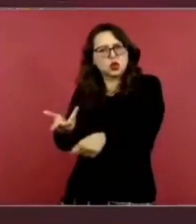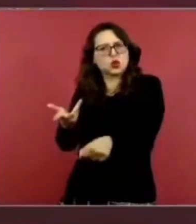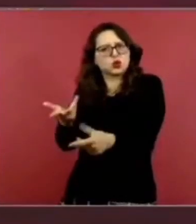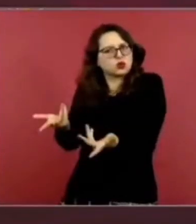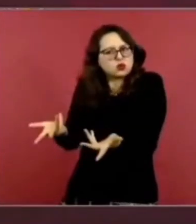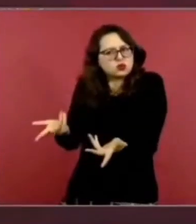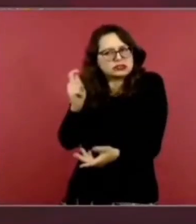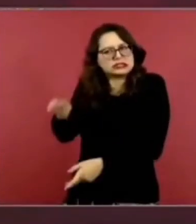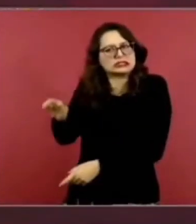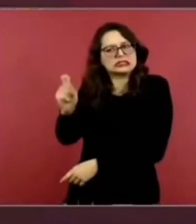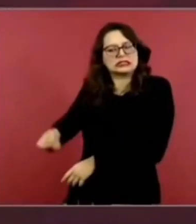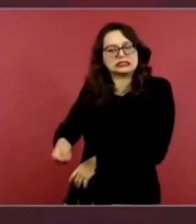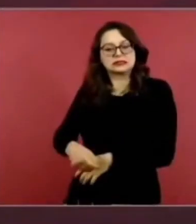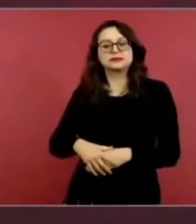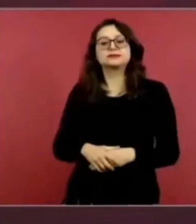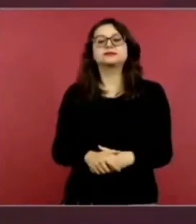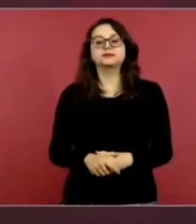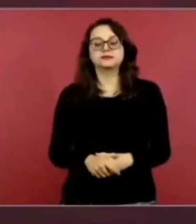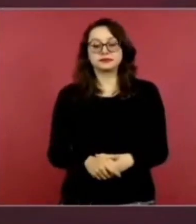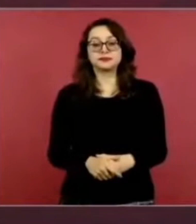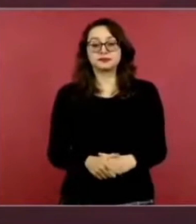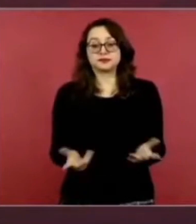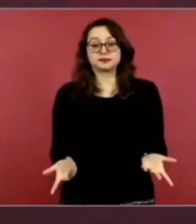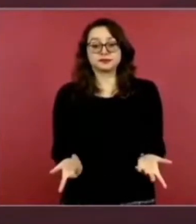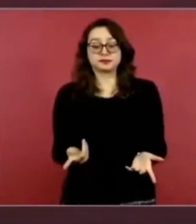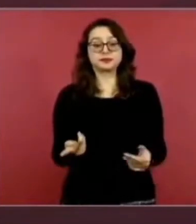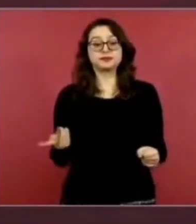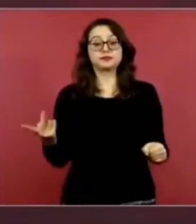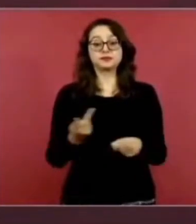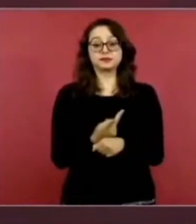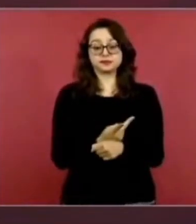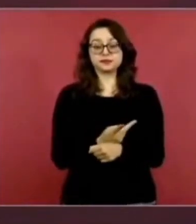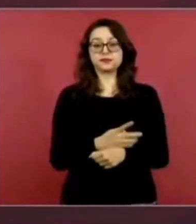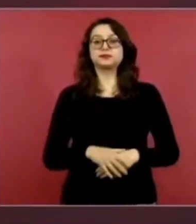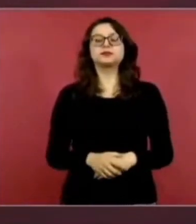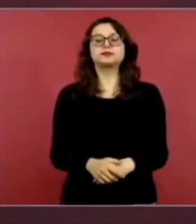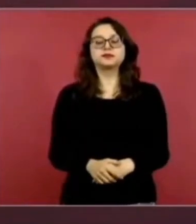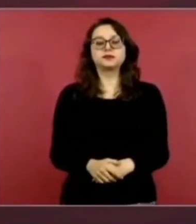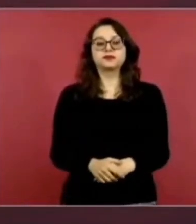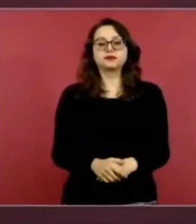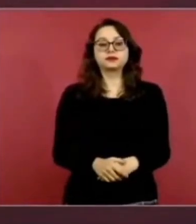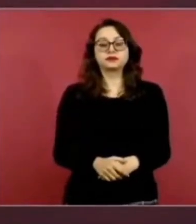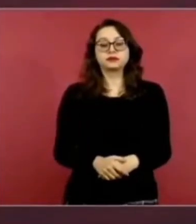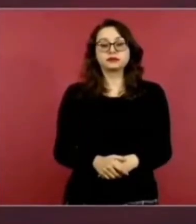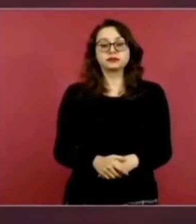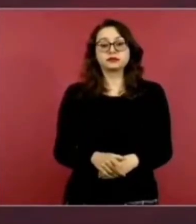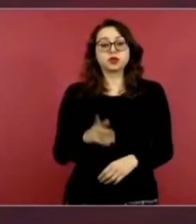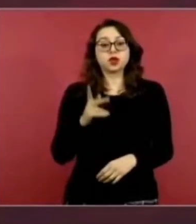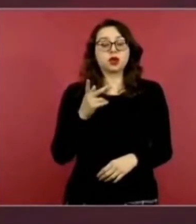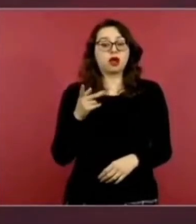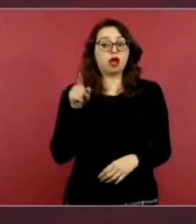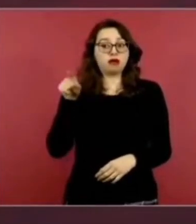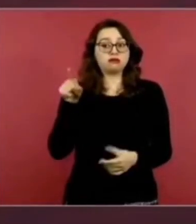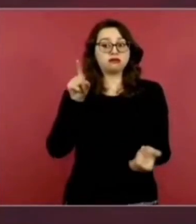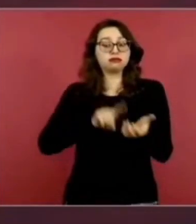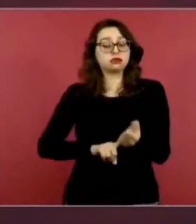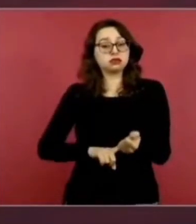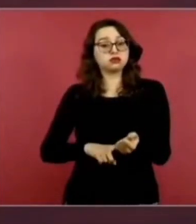que recoge la Procuraduría